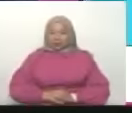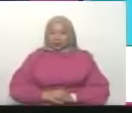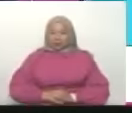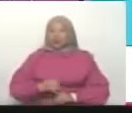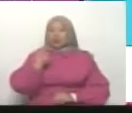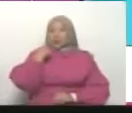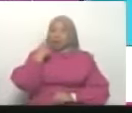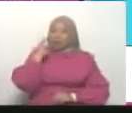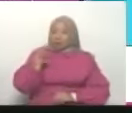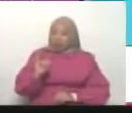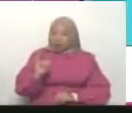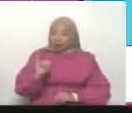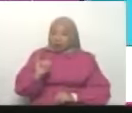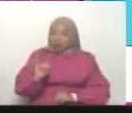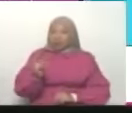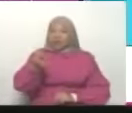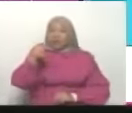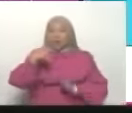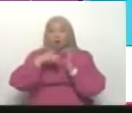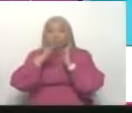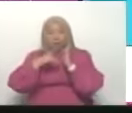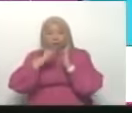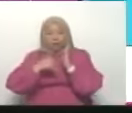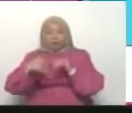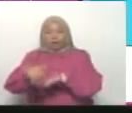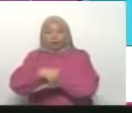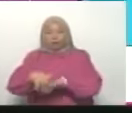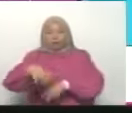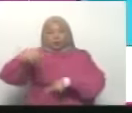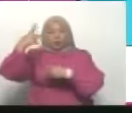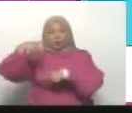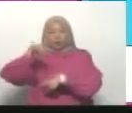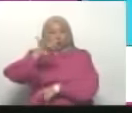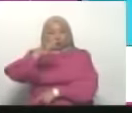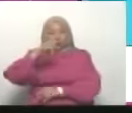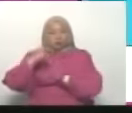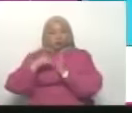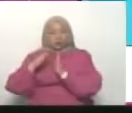medios, redes, calles y paredes. Pues aquí estamos.